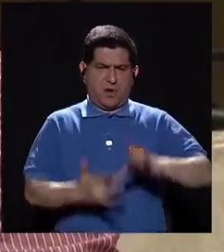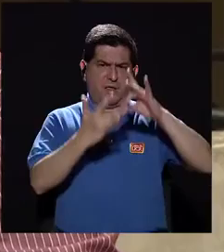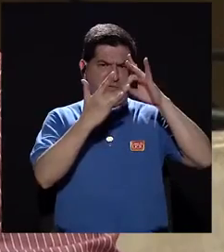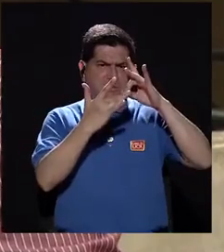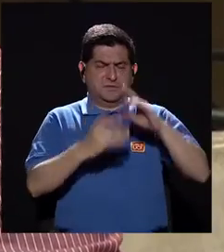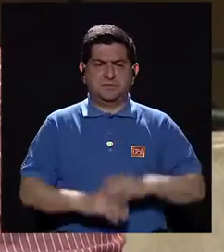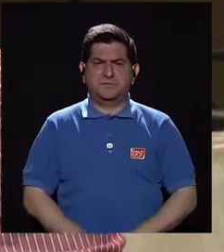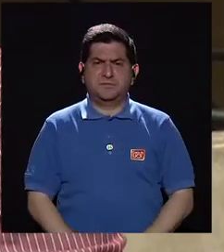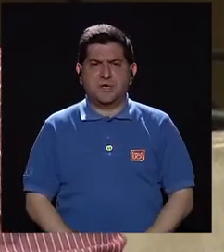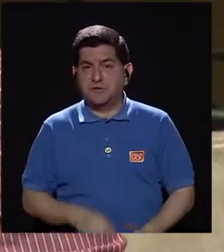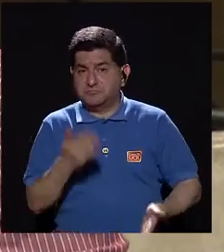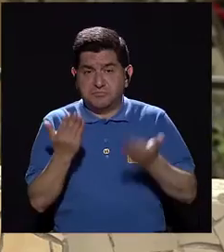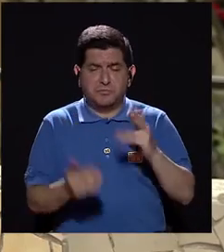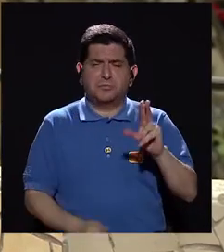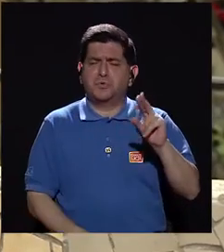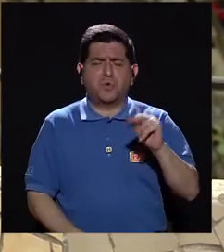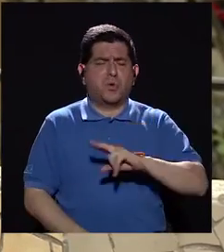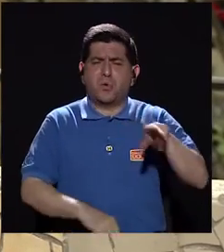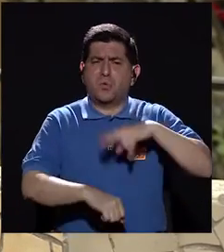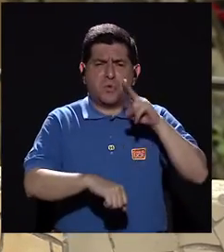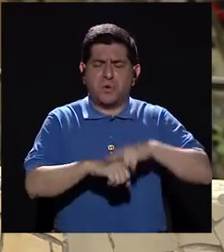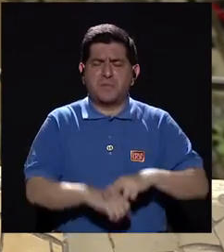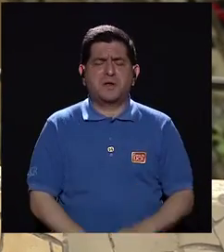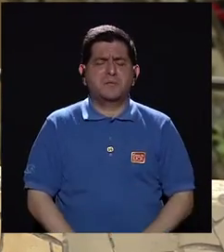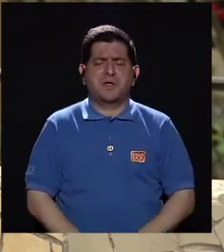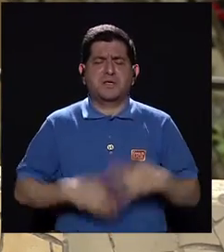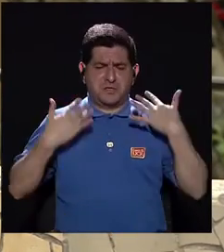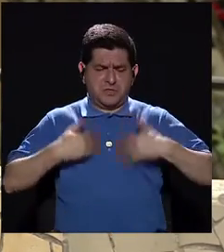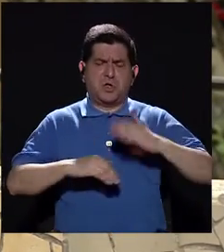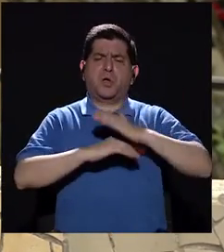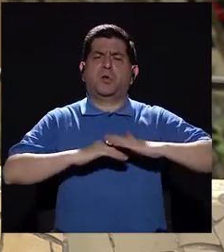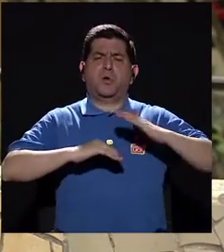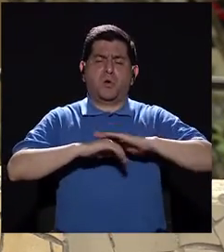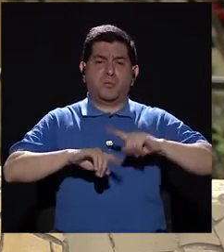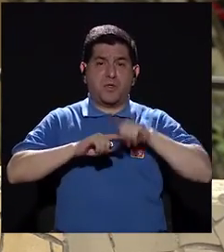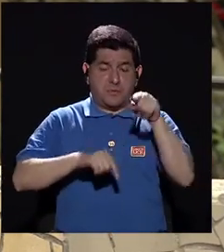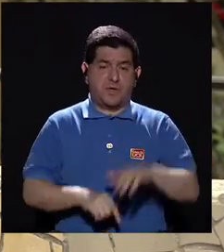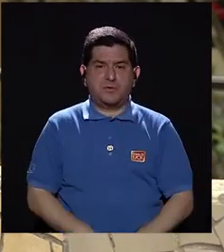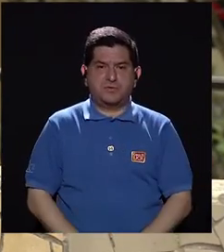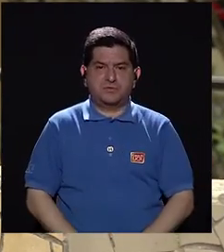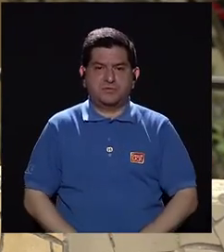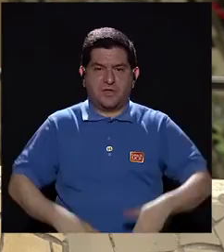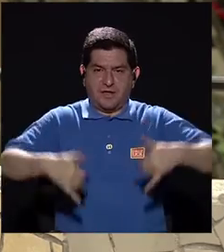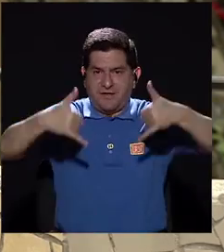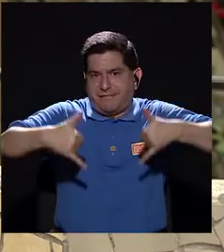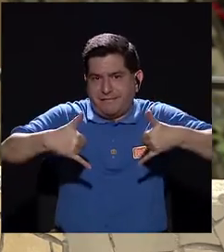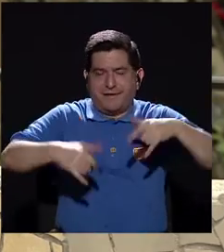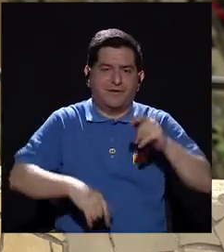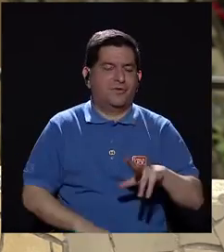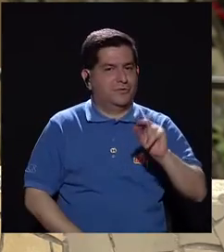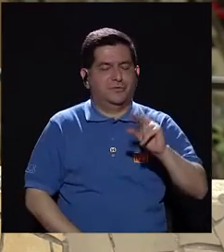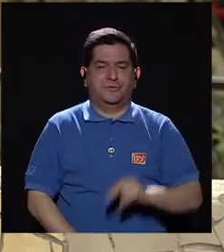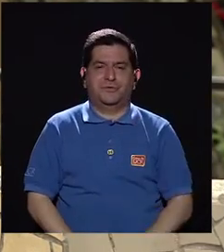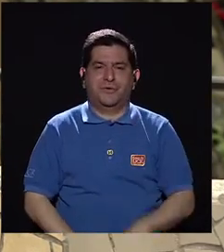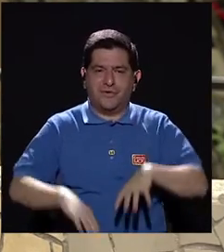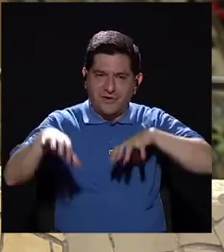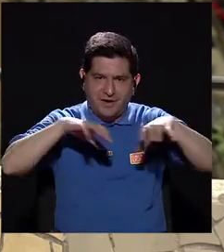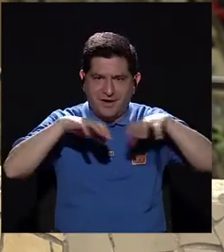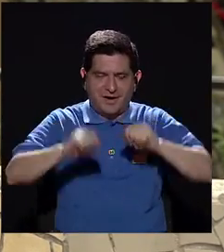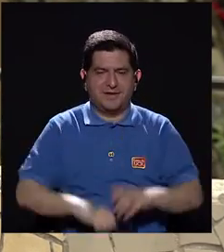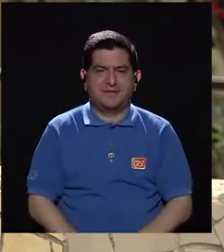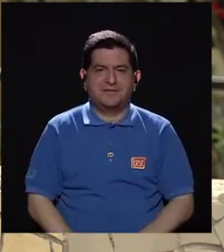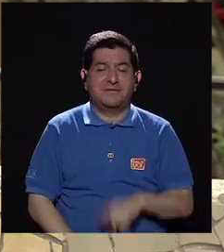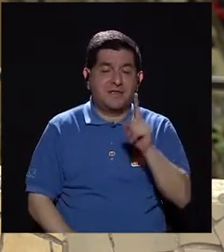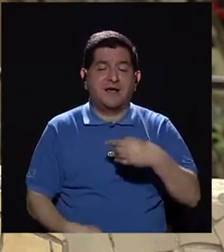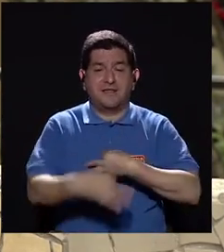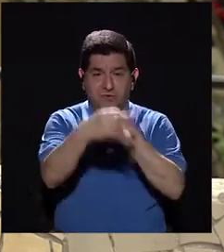o alguna condición especial? No, normalmente hay ropa cómoda, pero si se anda en tacones no es necesaria. Las actividades que hacemos